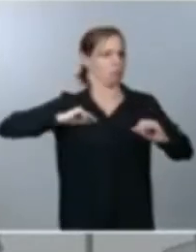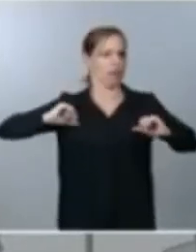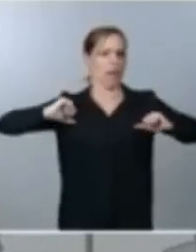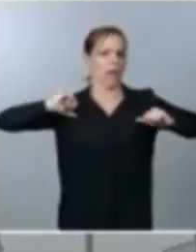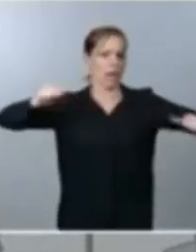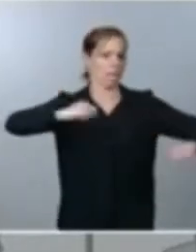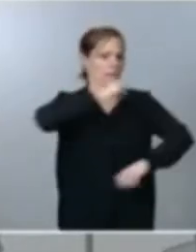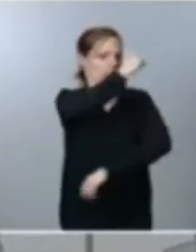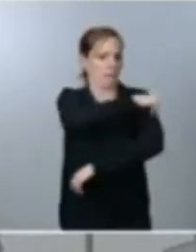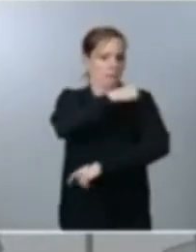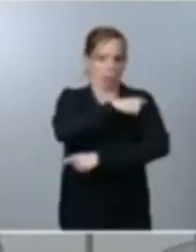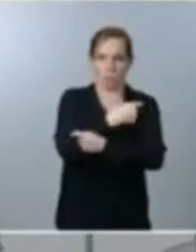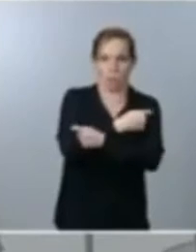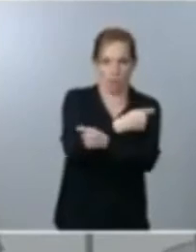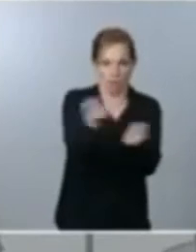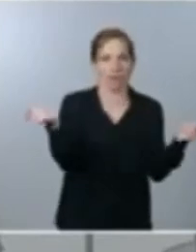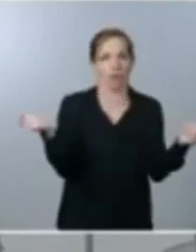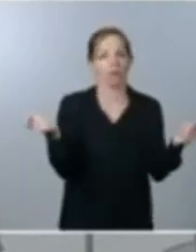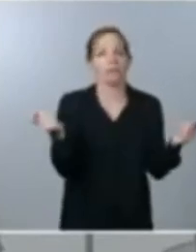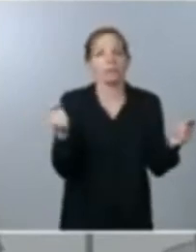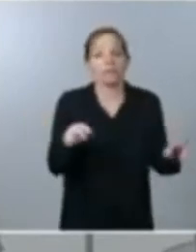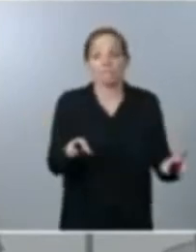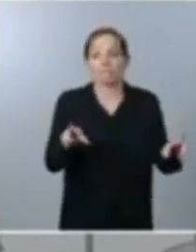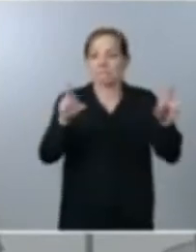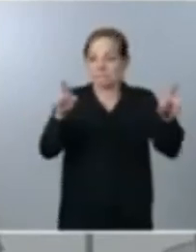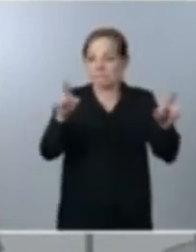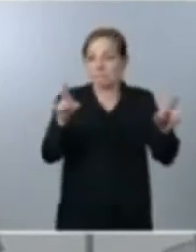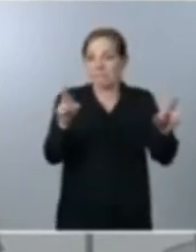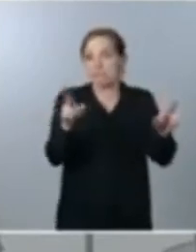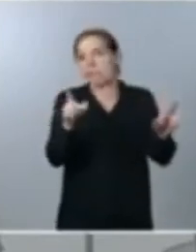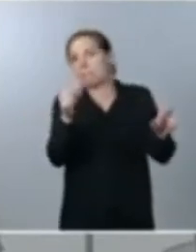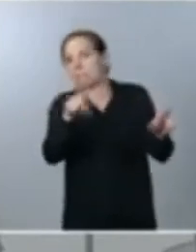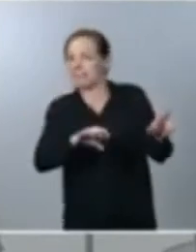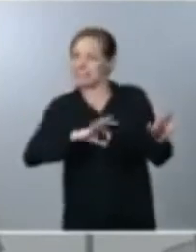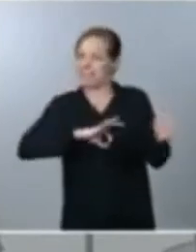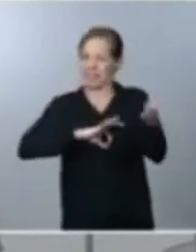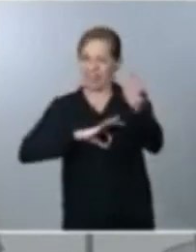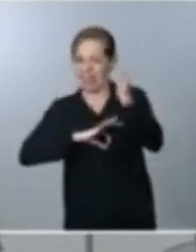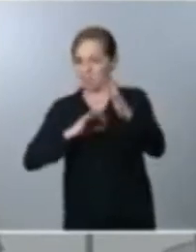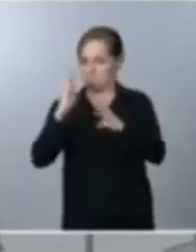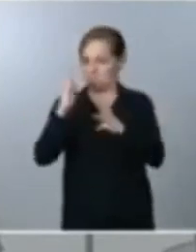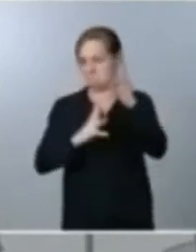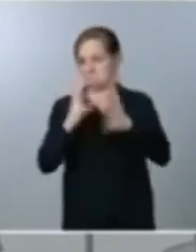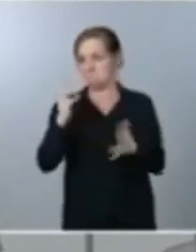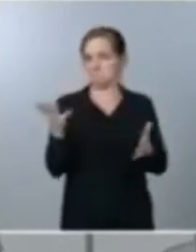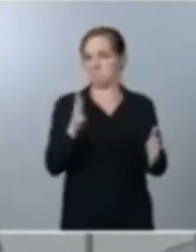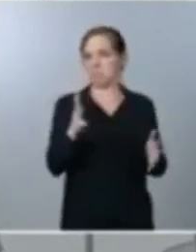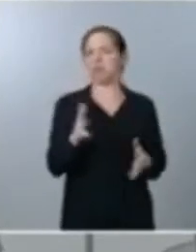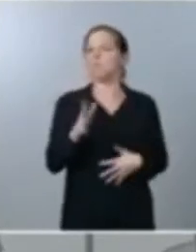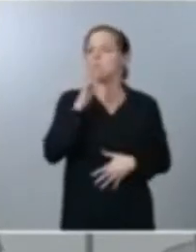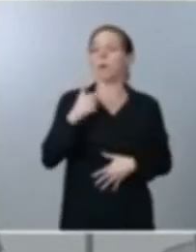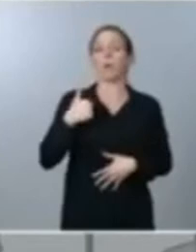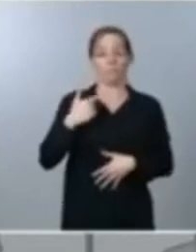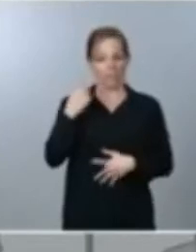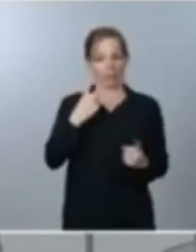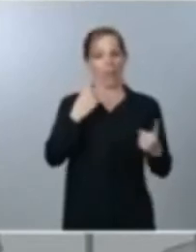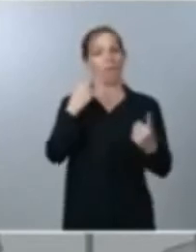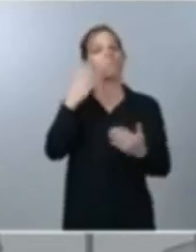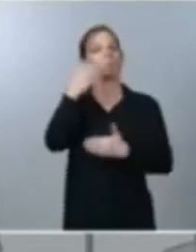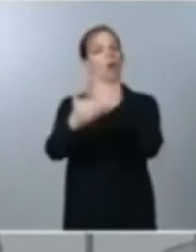esperamos que sea tentativamente en el mes de enero cuando todo el proceso de validación y por tanto de